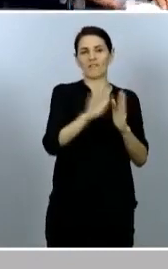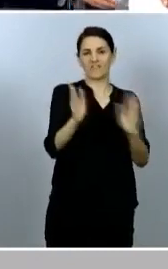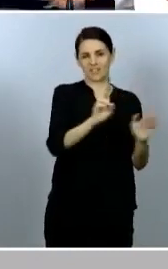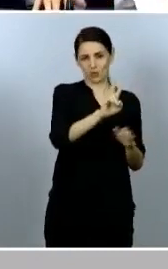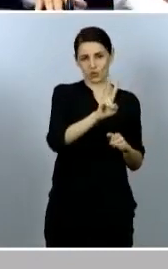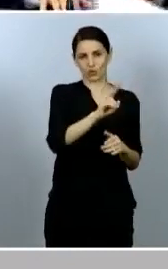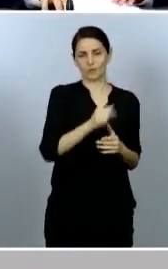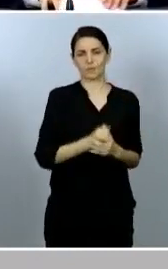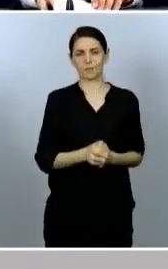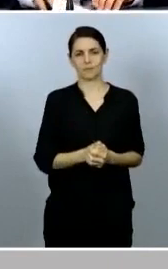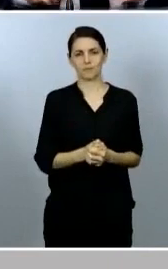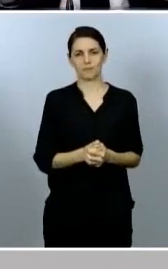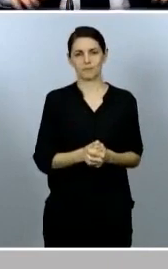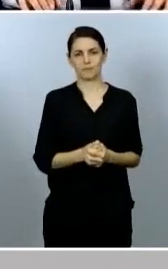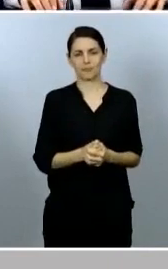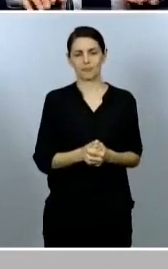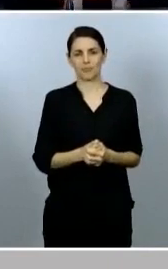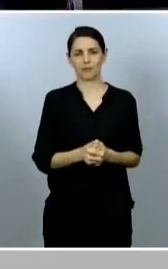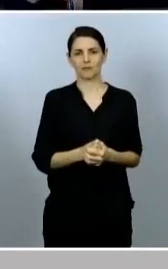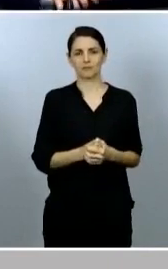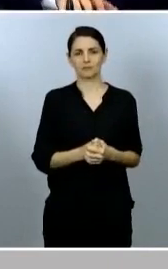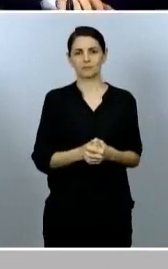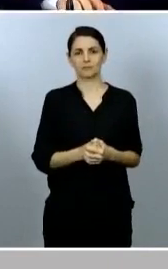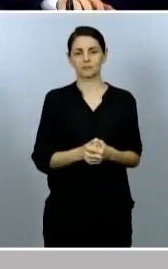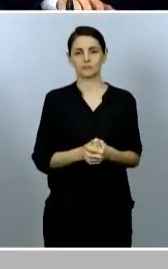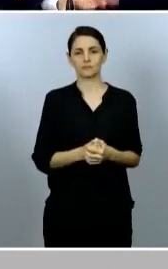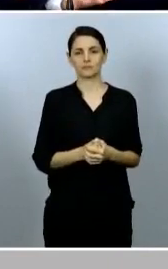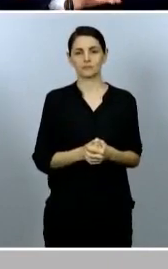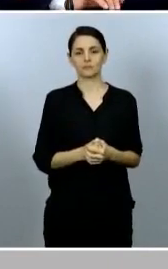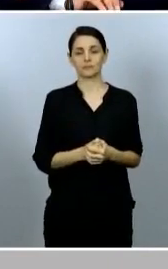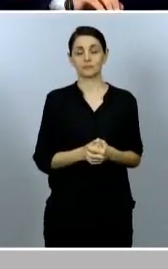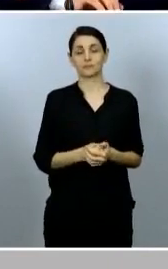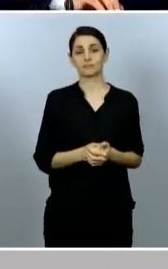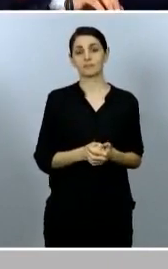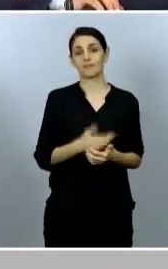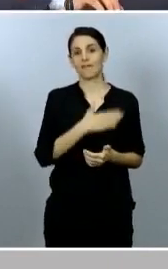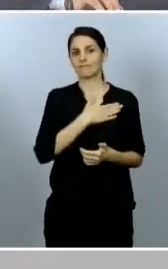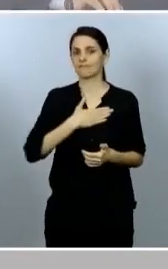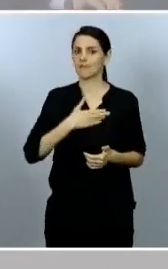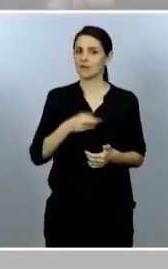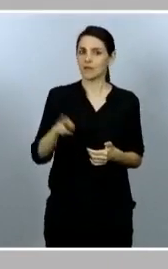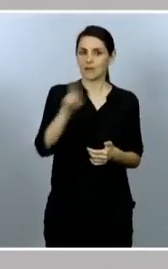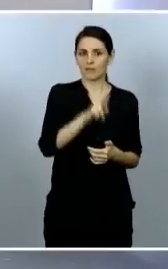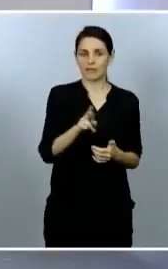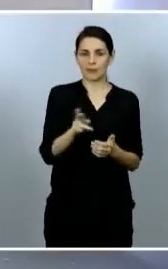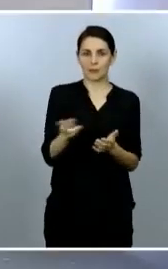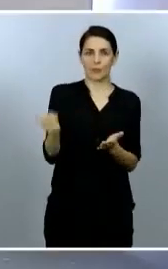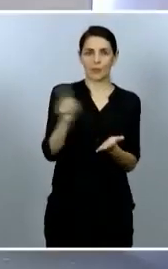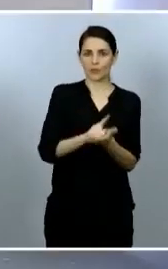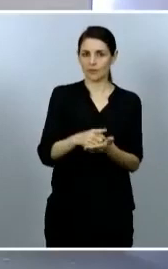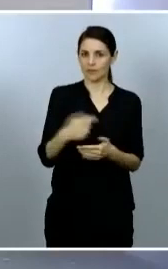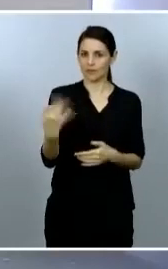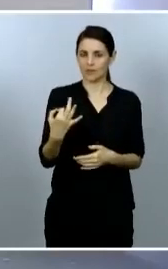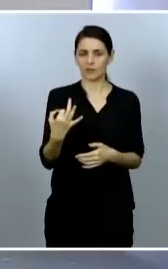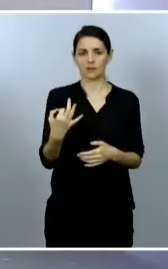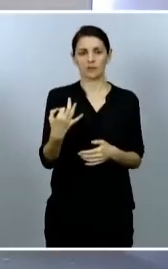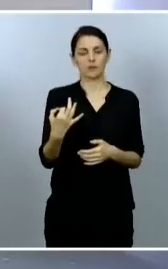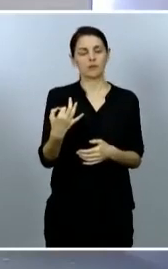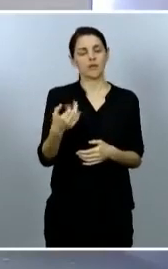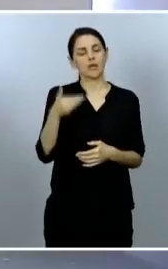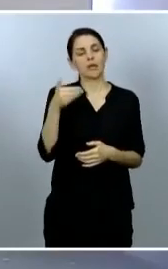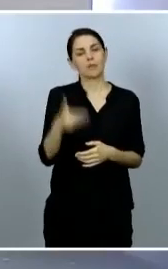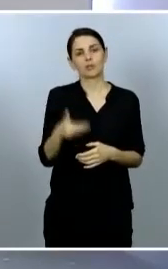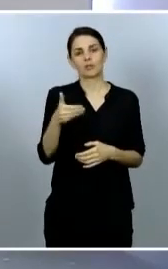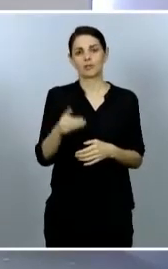Resaltar, insistir una vez más en la importancia de mantener la prudencia y la responsabilidad individual